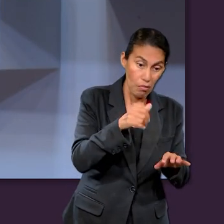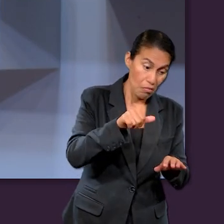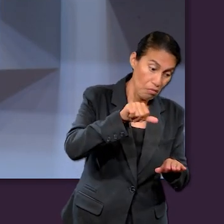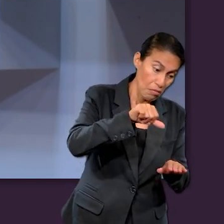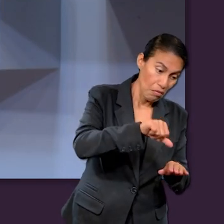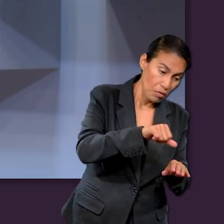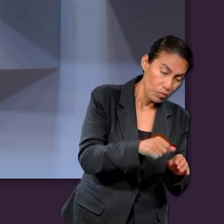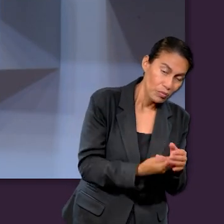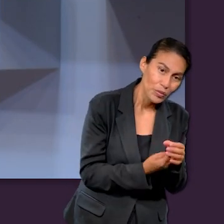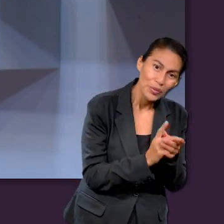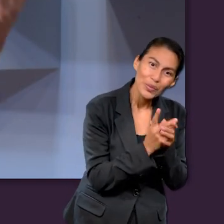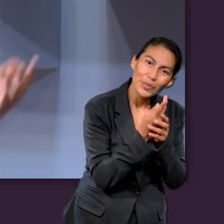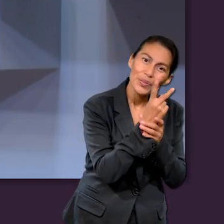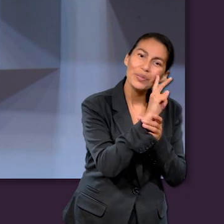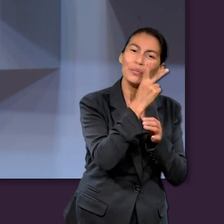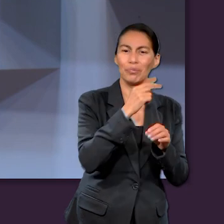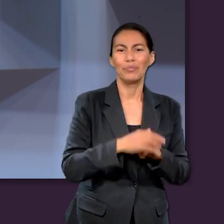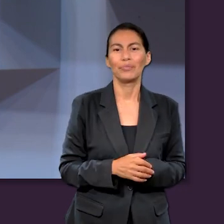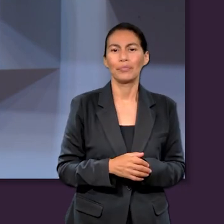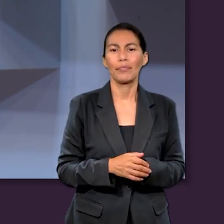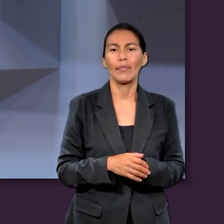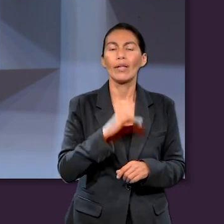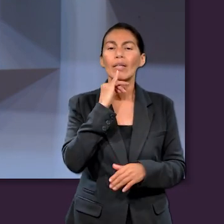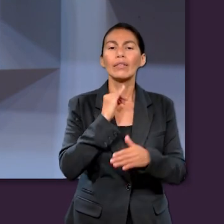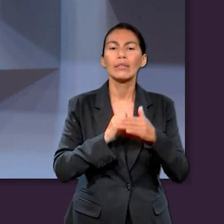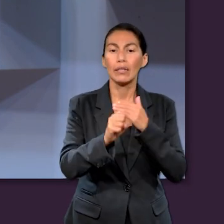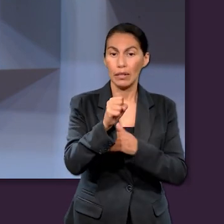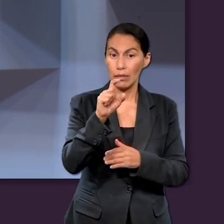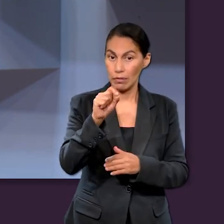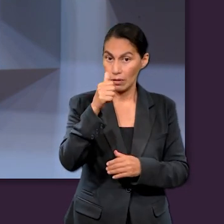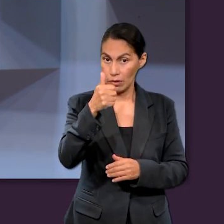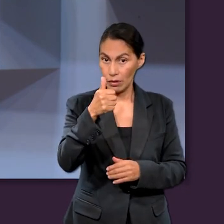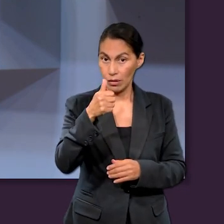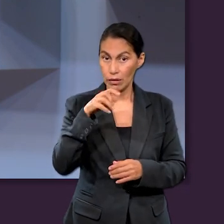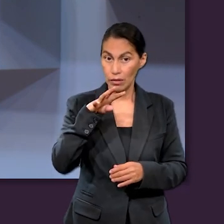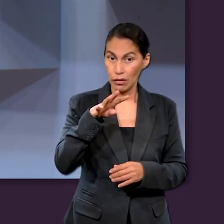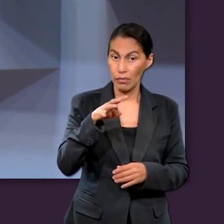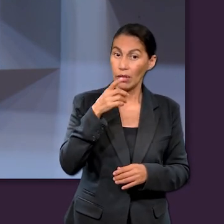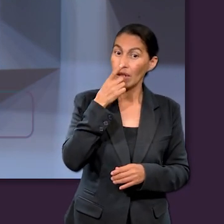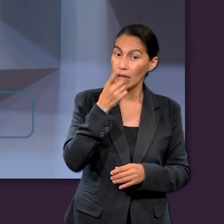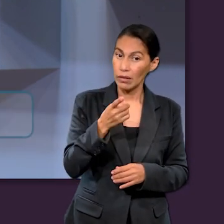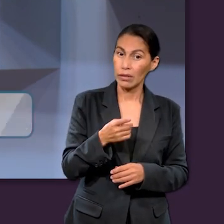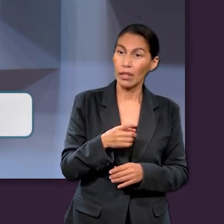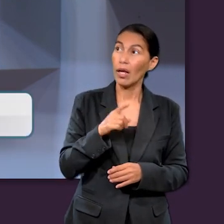puede revivir. Y dice Isaías 26, 19.